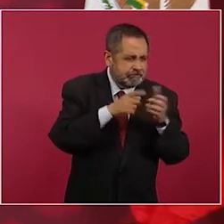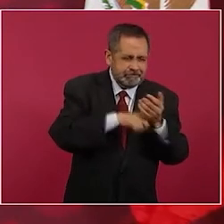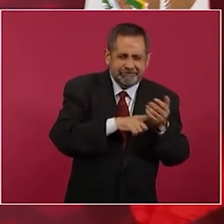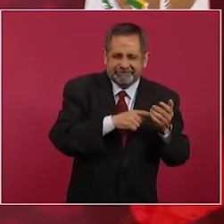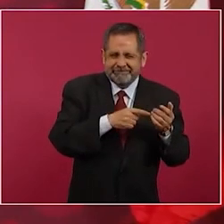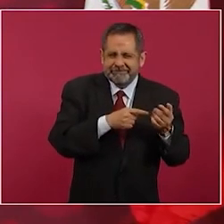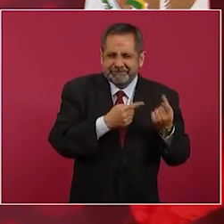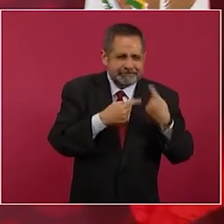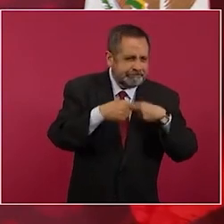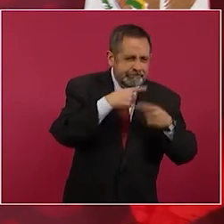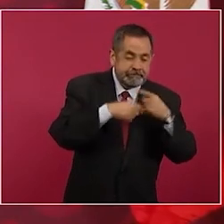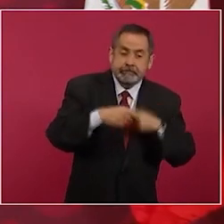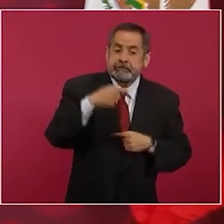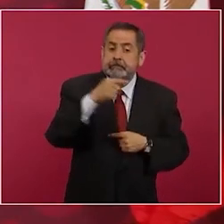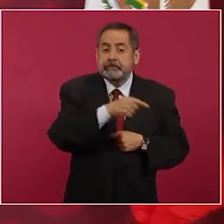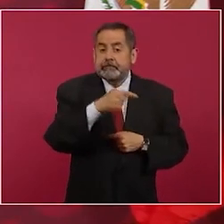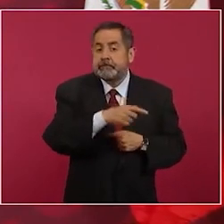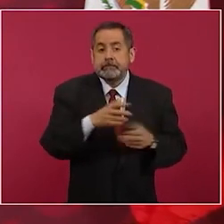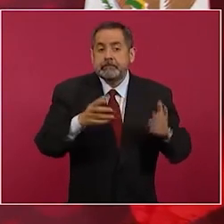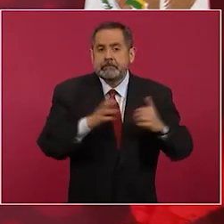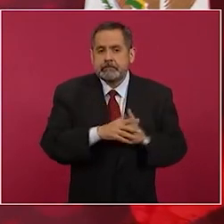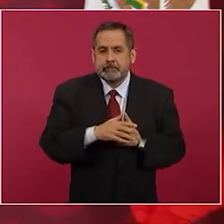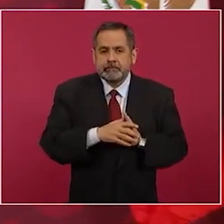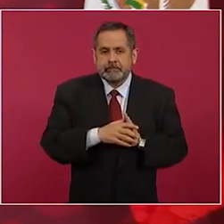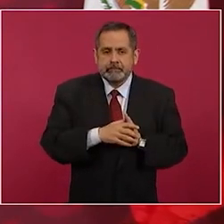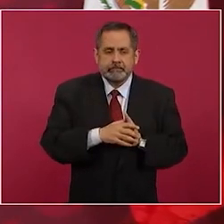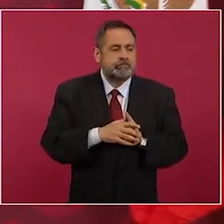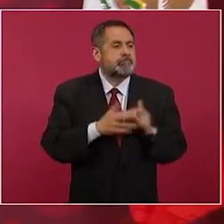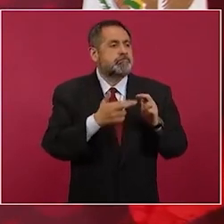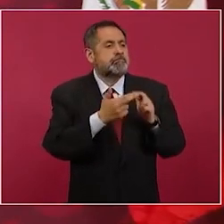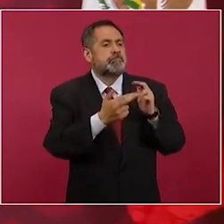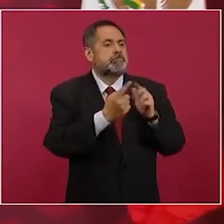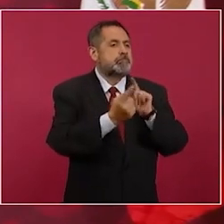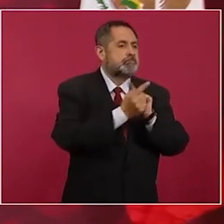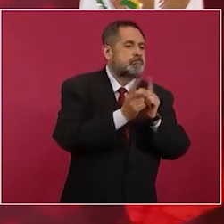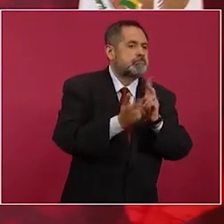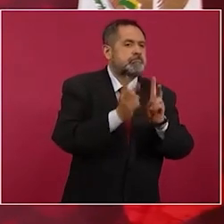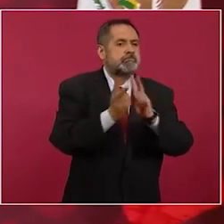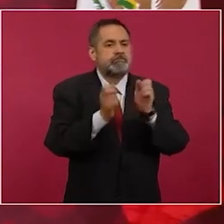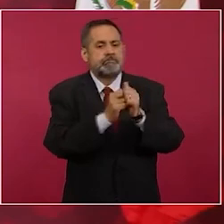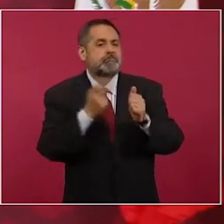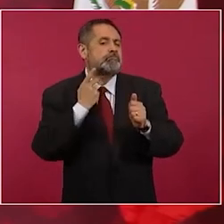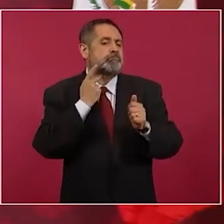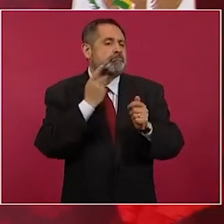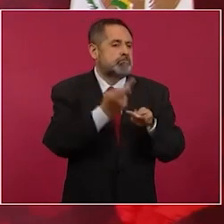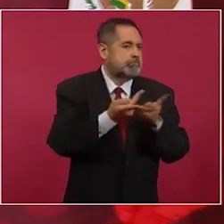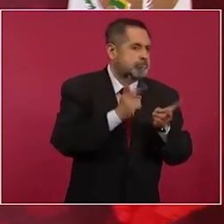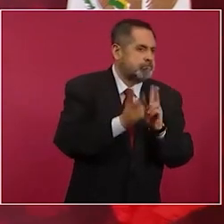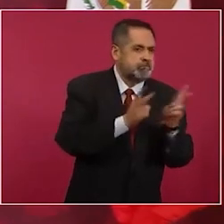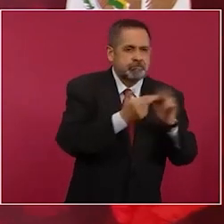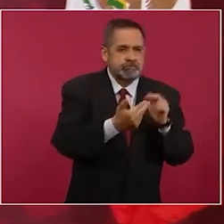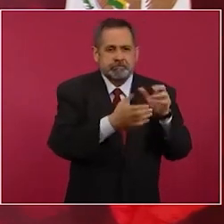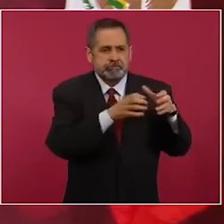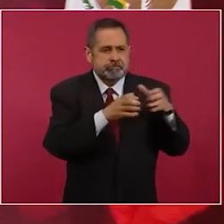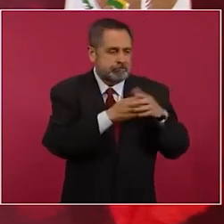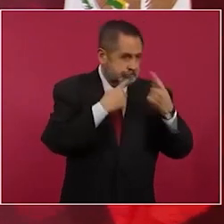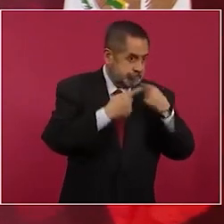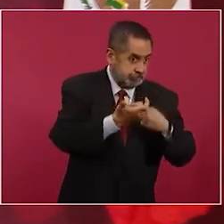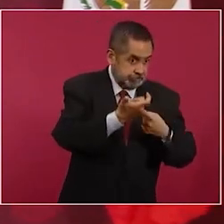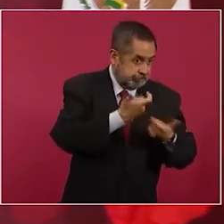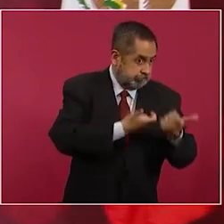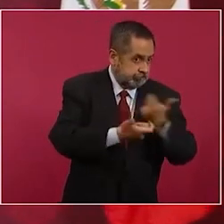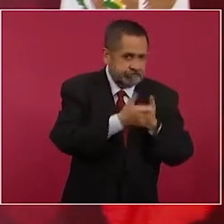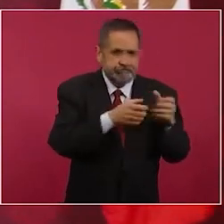este dedican tiempo a las relaciones políticas también dinero